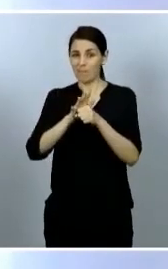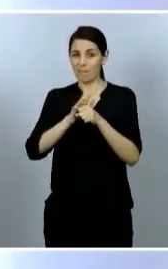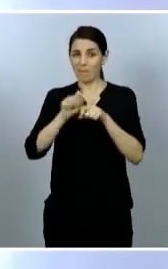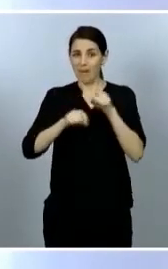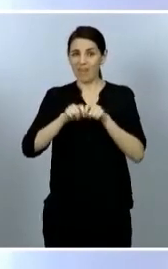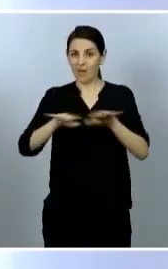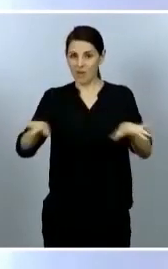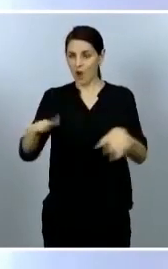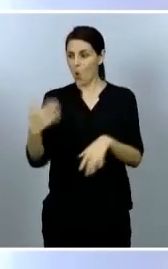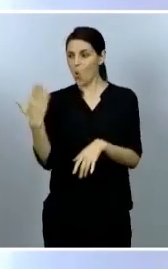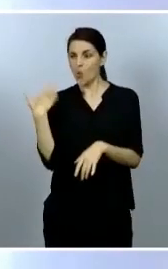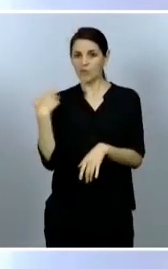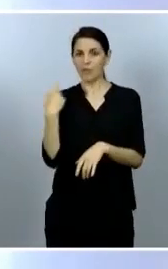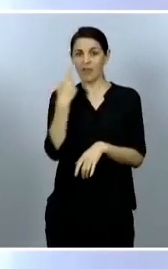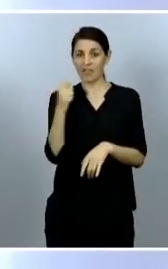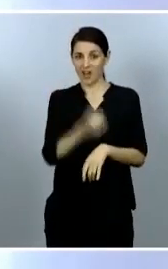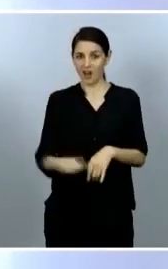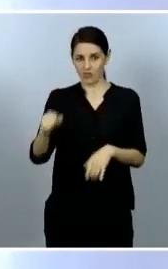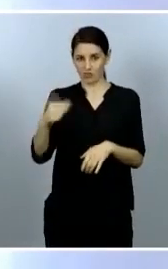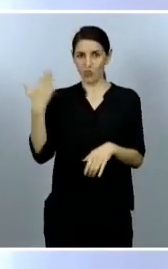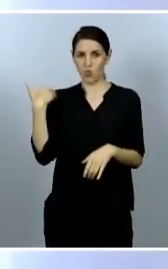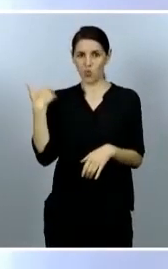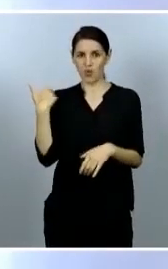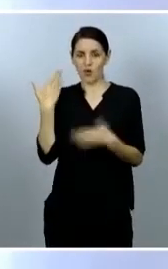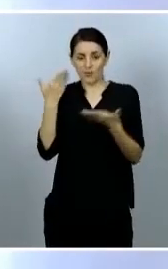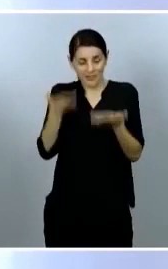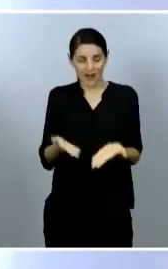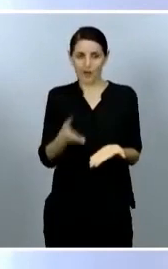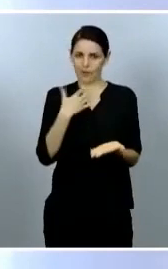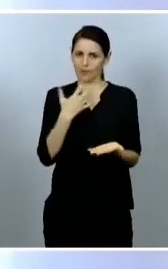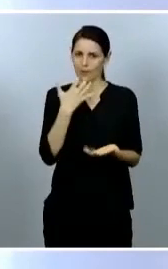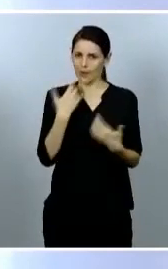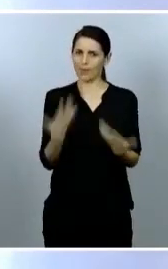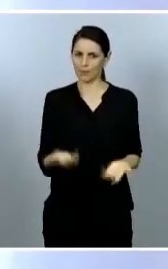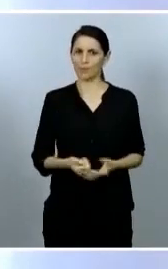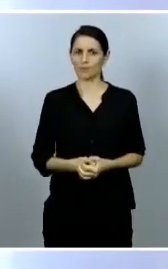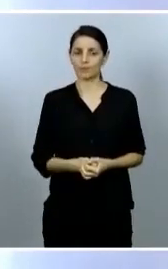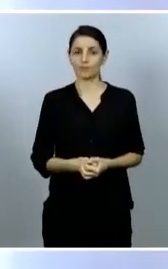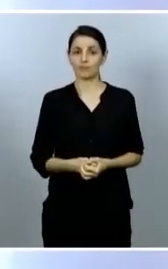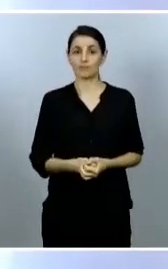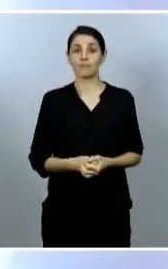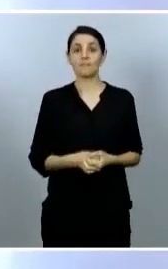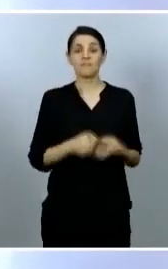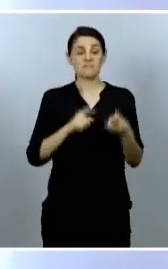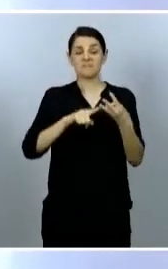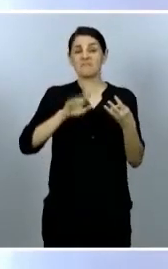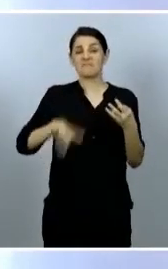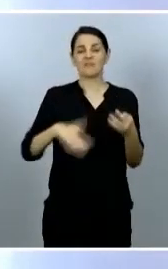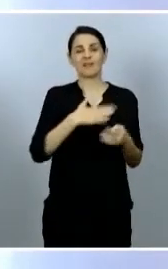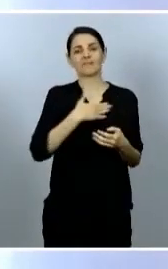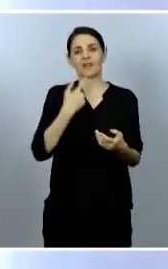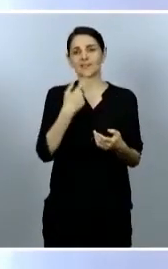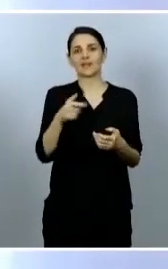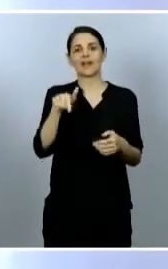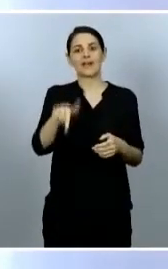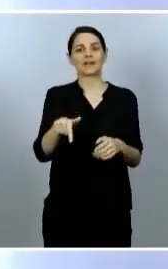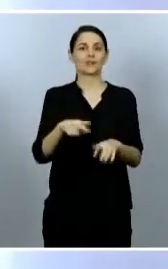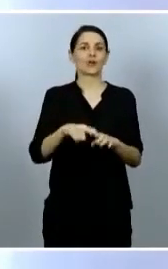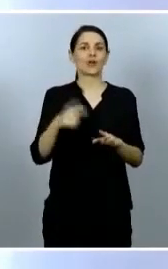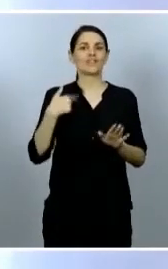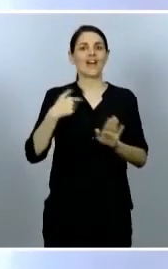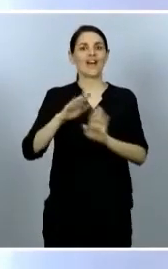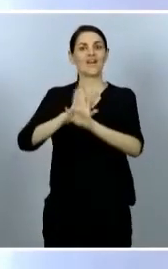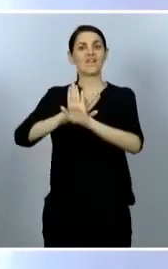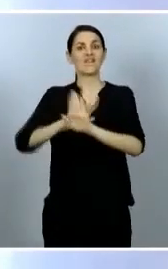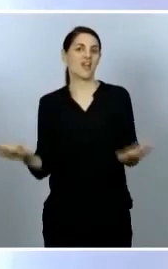conclusión que quisiera compartir con ustedes es que esto no es un punto final, sino que es un punto y seguido. Por eso, como también decía la ministra portavoz del